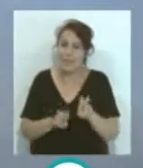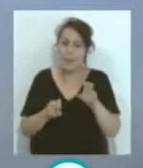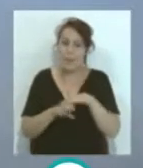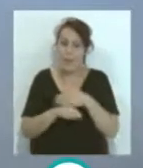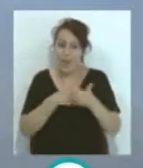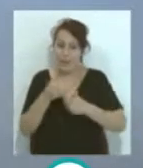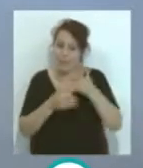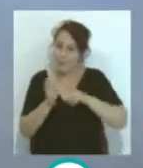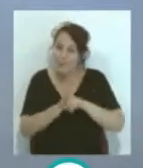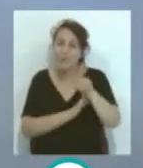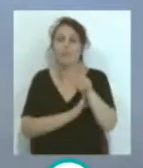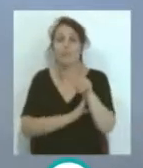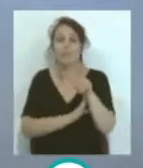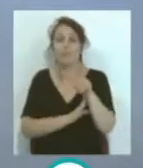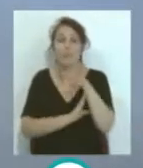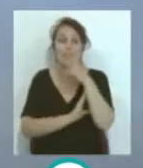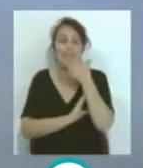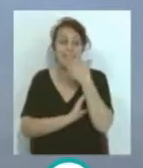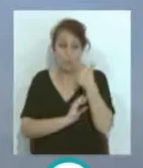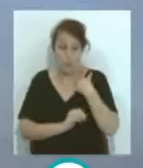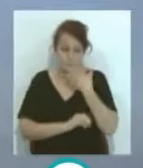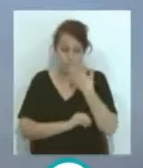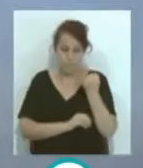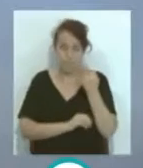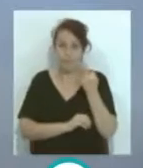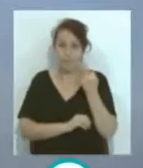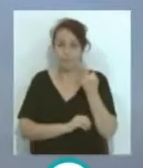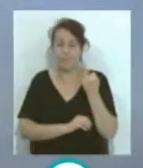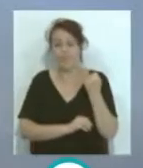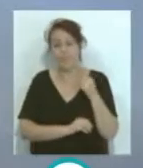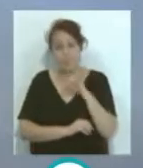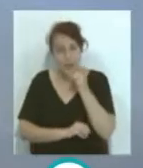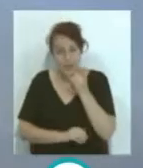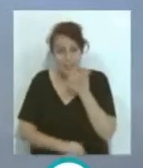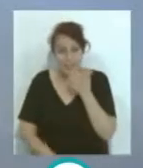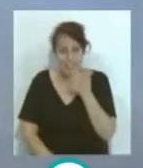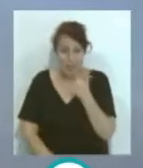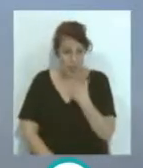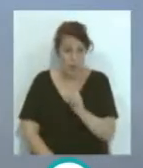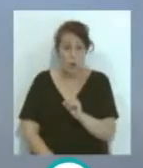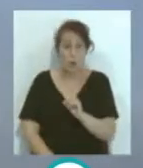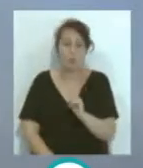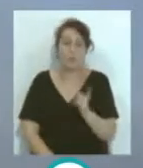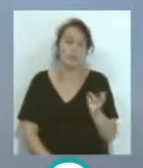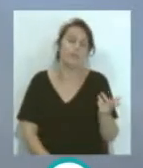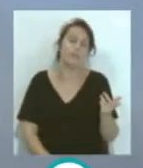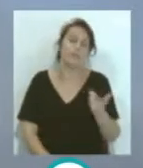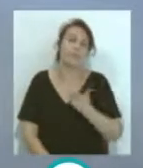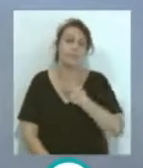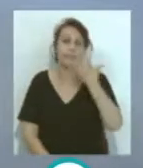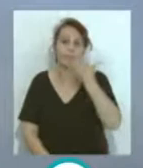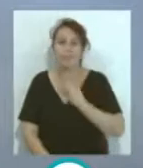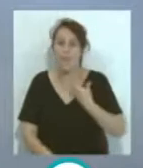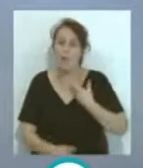seguir creciendo... ...porque si me guardo las cosas... ...malo... ...si no te lo digo... ...entonces preferible... ...la decimos,la